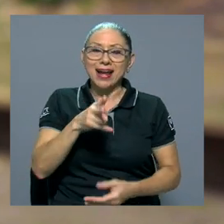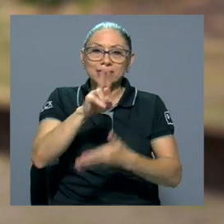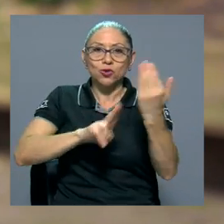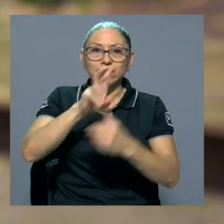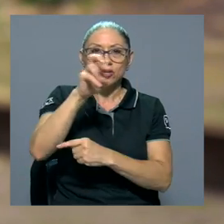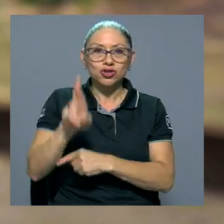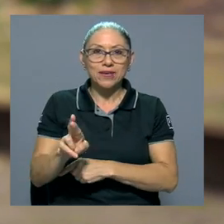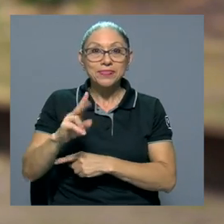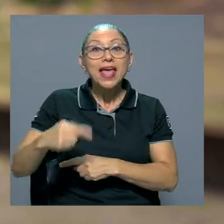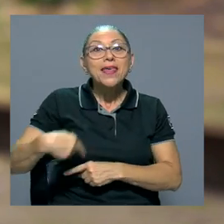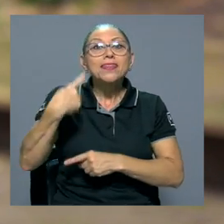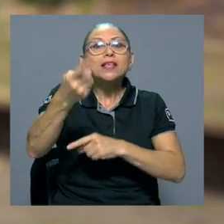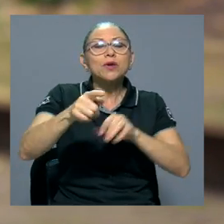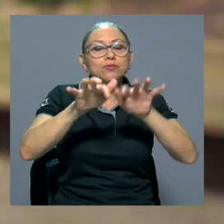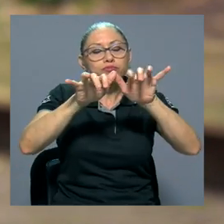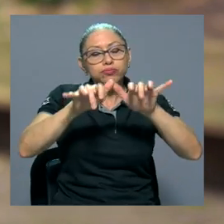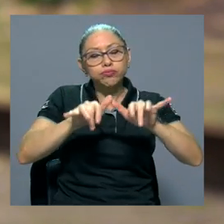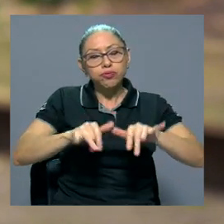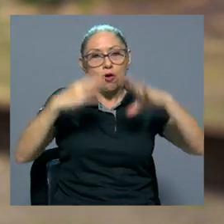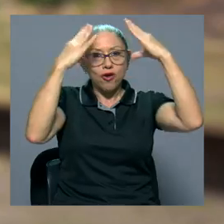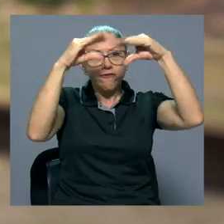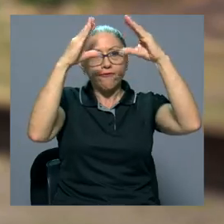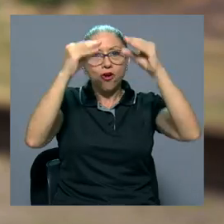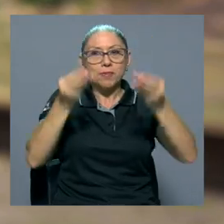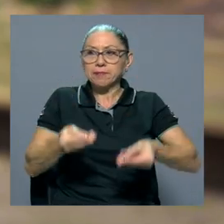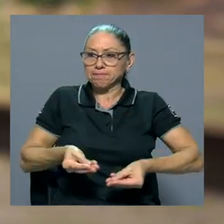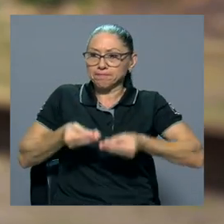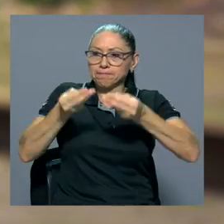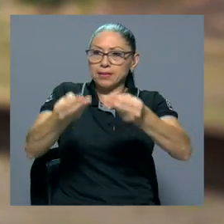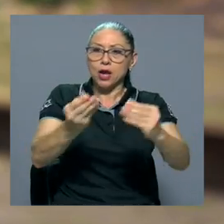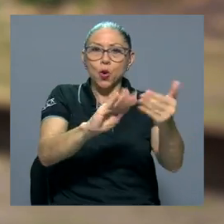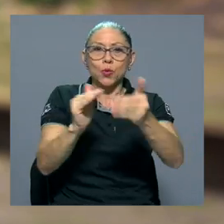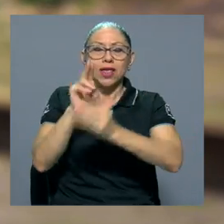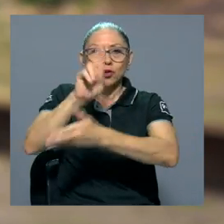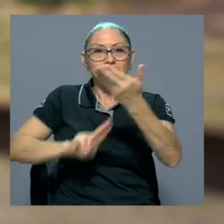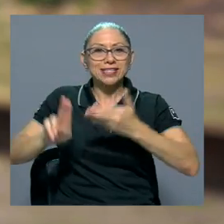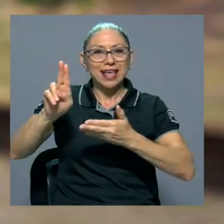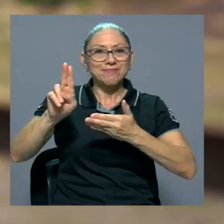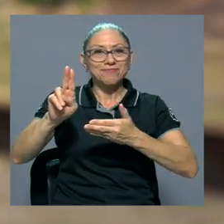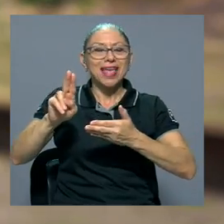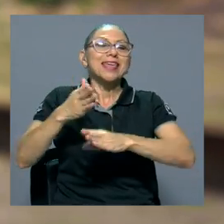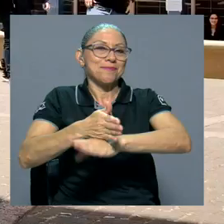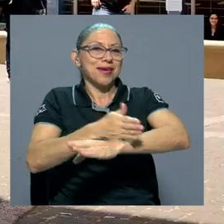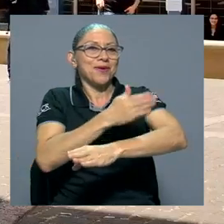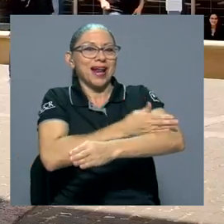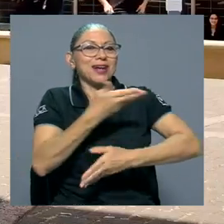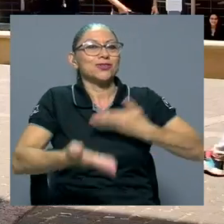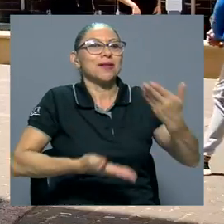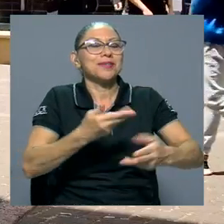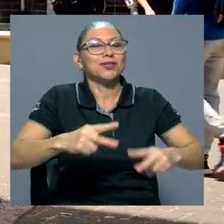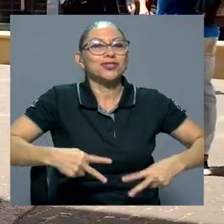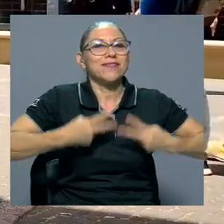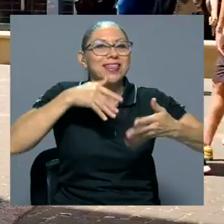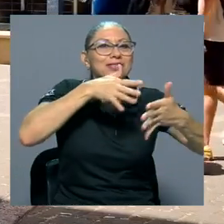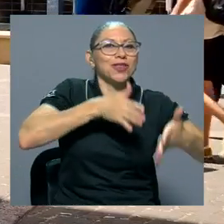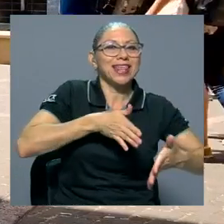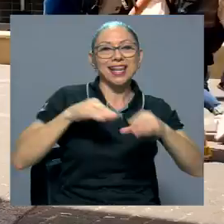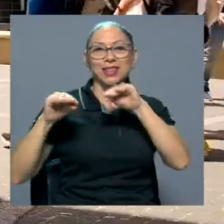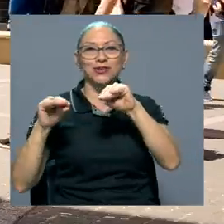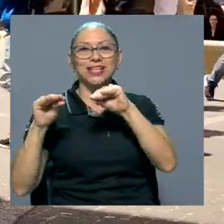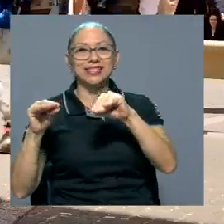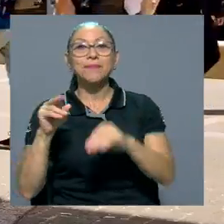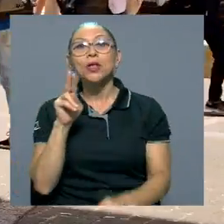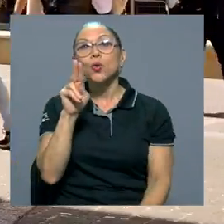posteriormente generar un informe, presentarlo a la comunidad universitaria y contribuir a mejorar los servicios de vida estudiantil y de docencia. La